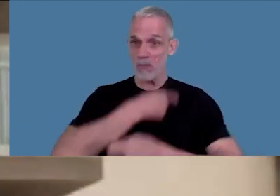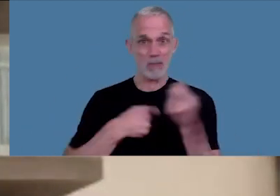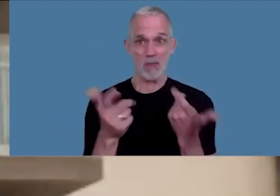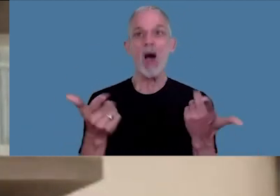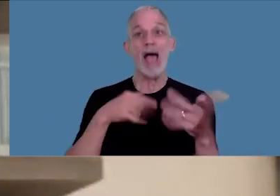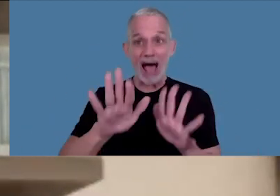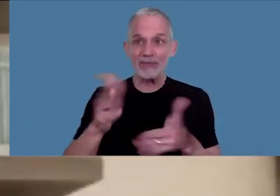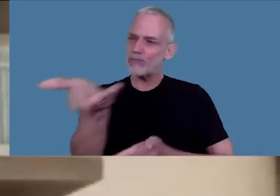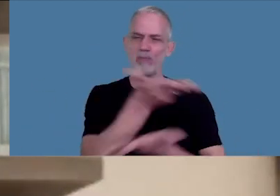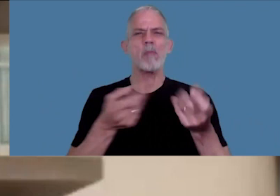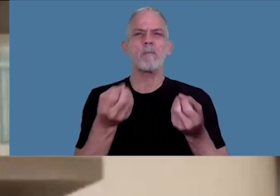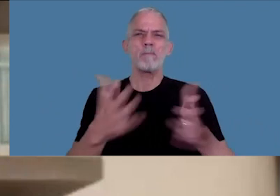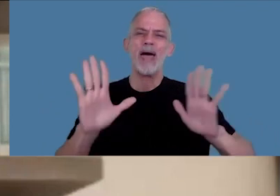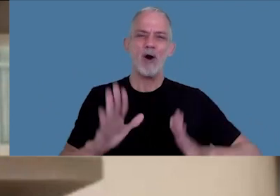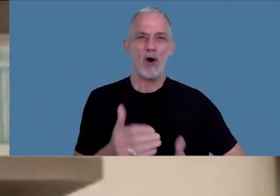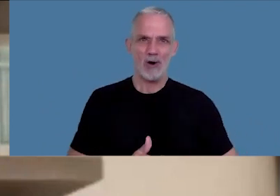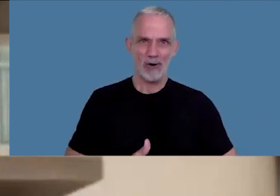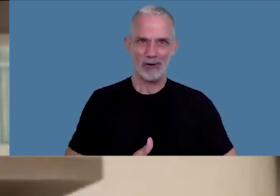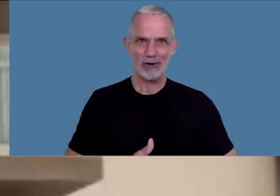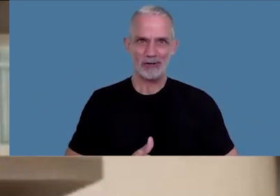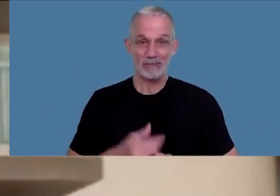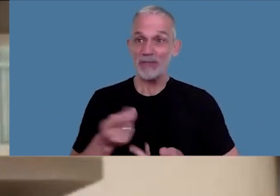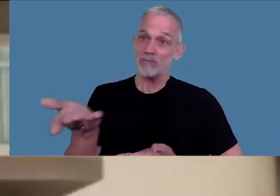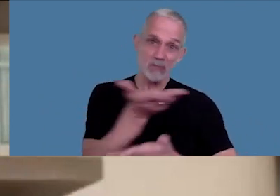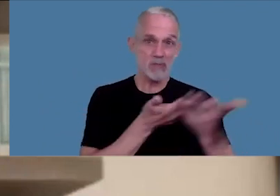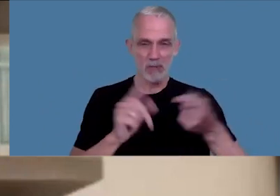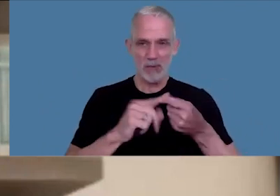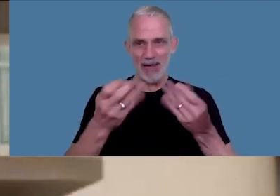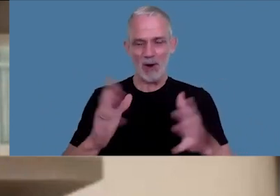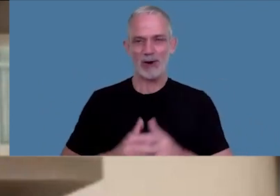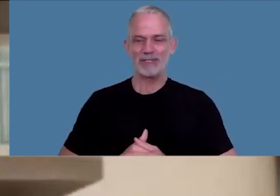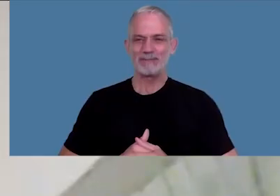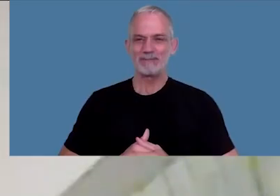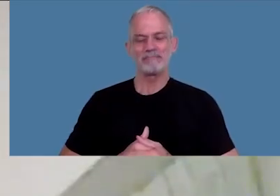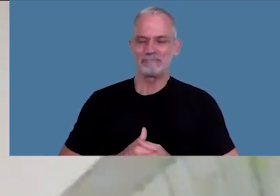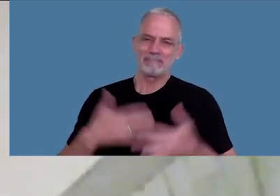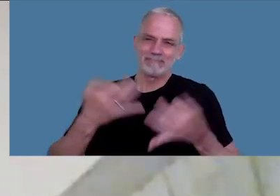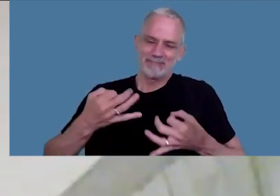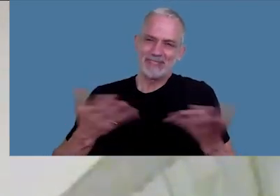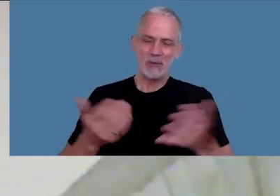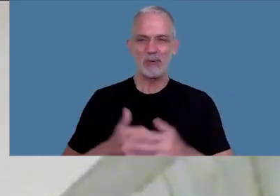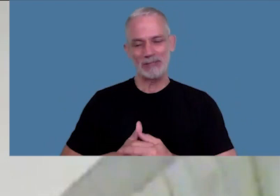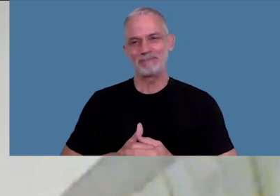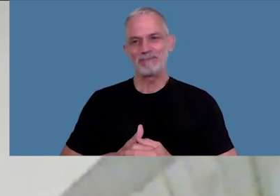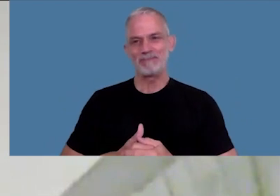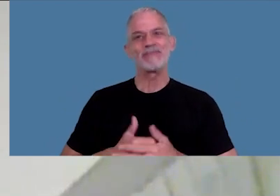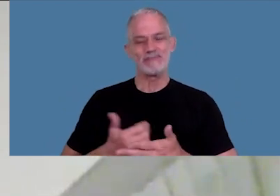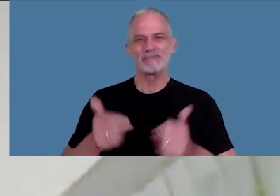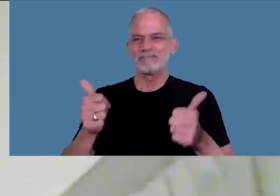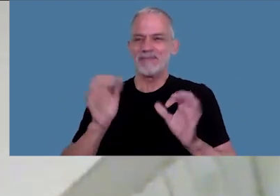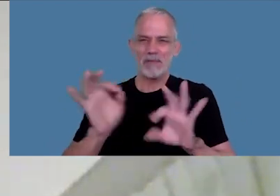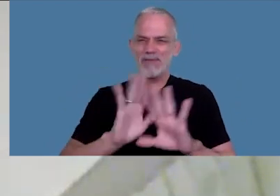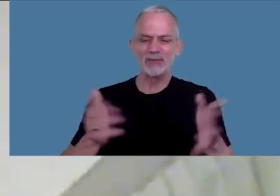me parece que enriquece interactuar mucho no seguro excelente no no genial